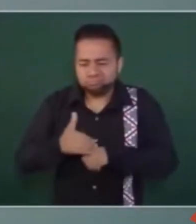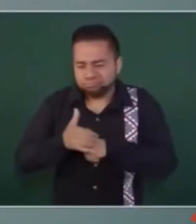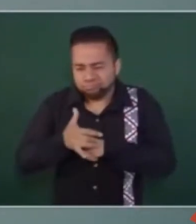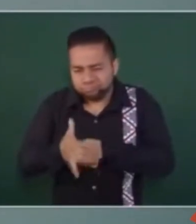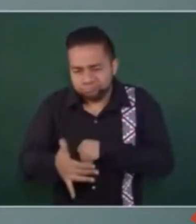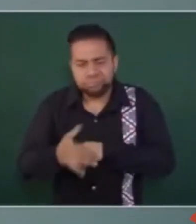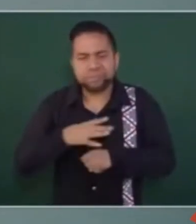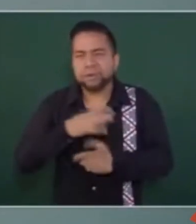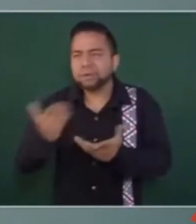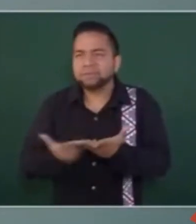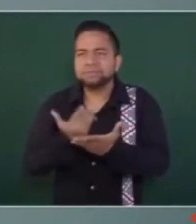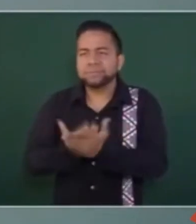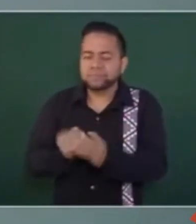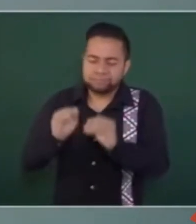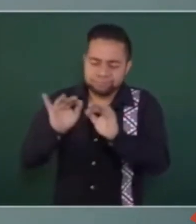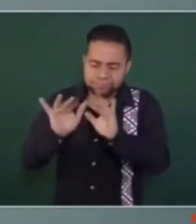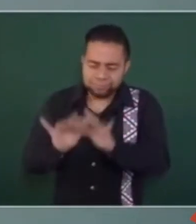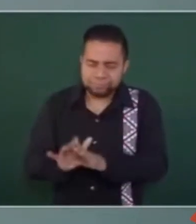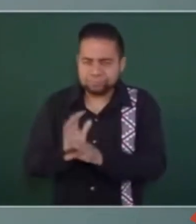se hace una solicitud,